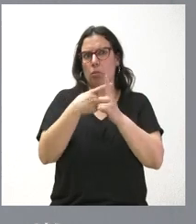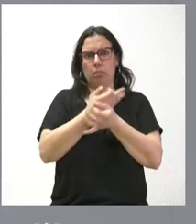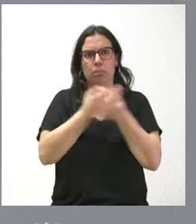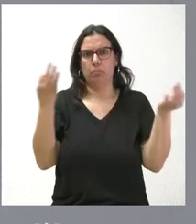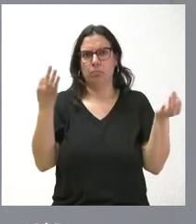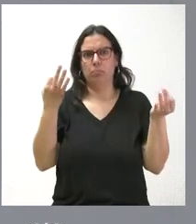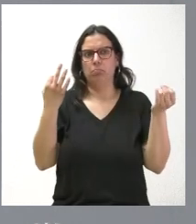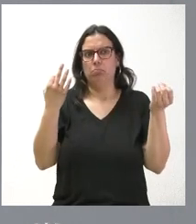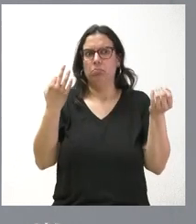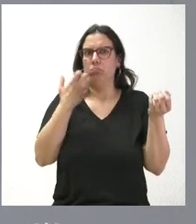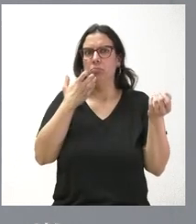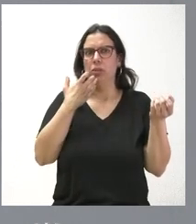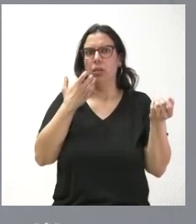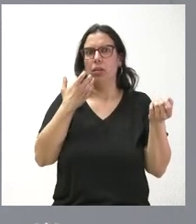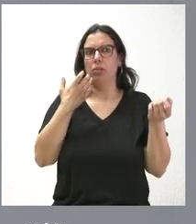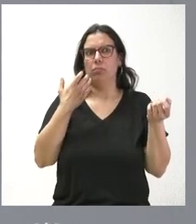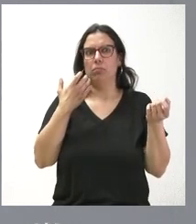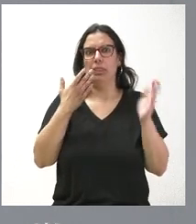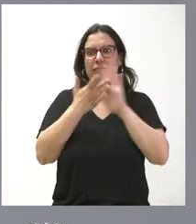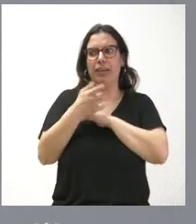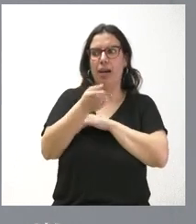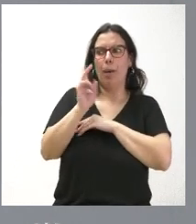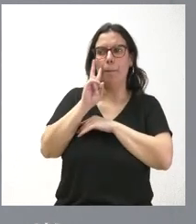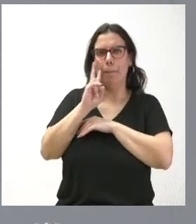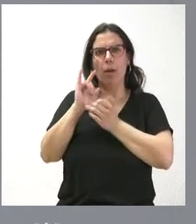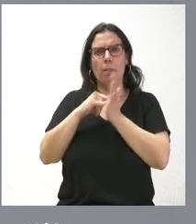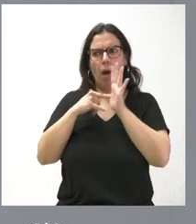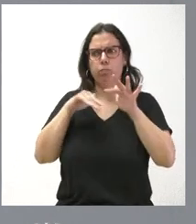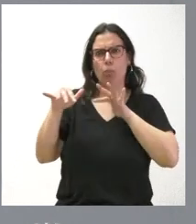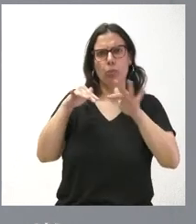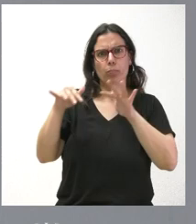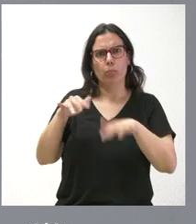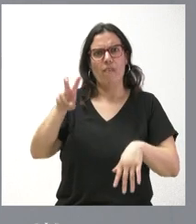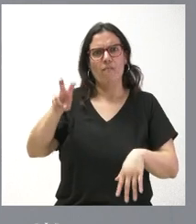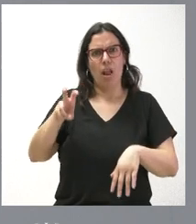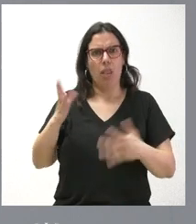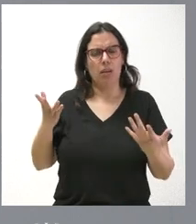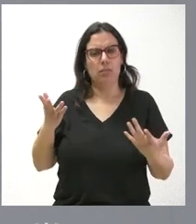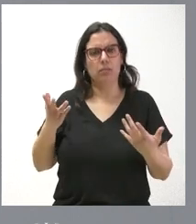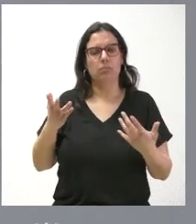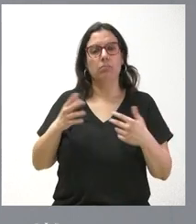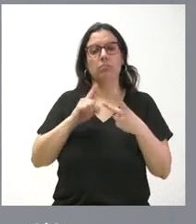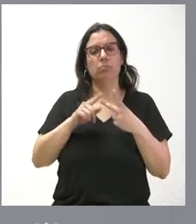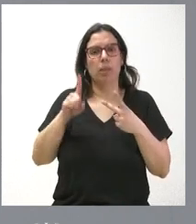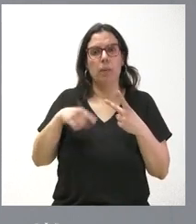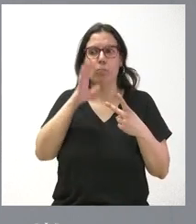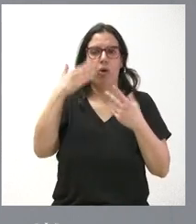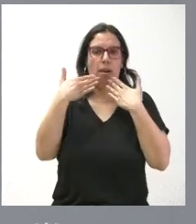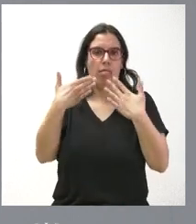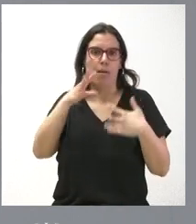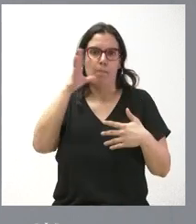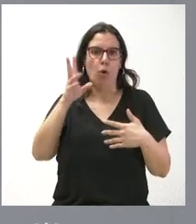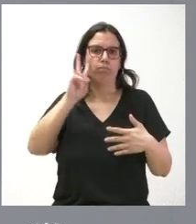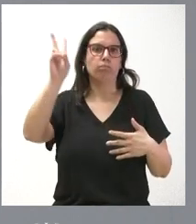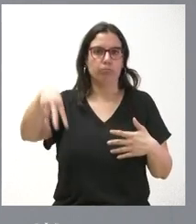torno a la idea de que se ve de forma activa estar en el plan tierra de campos por parte de los municipios. En segundo lugar, de agradecimiento por ese